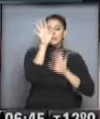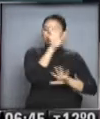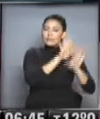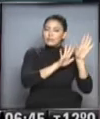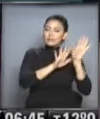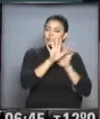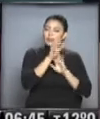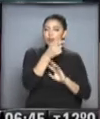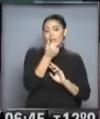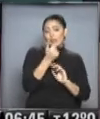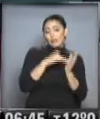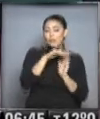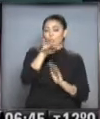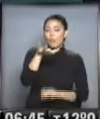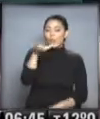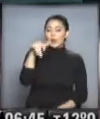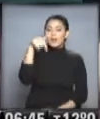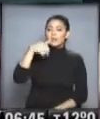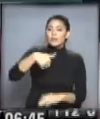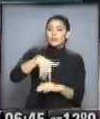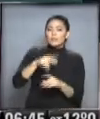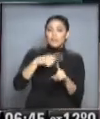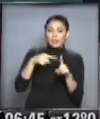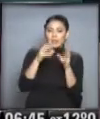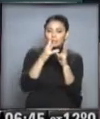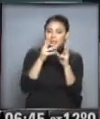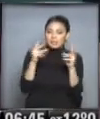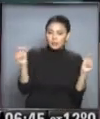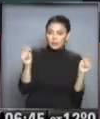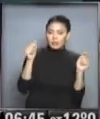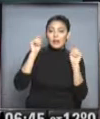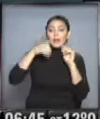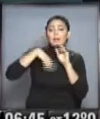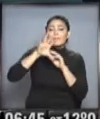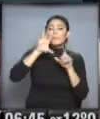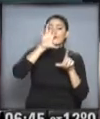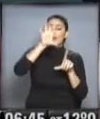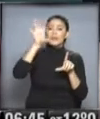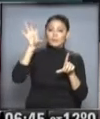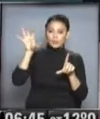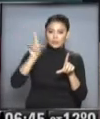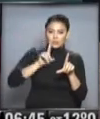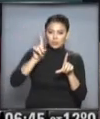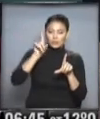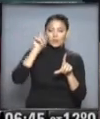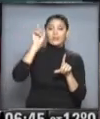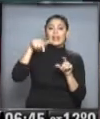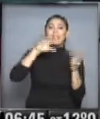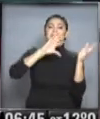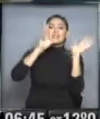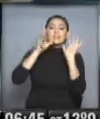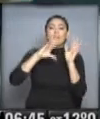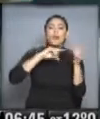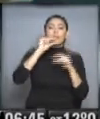en forma aislada. Estas neblinas se van disipando a partir de media mañana, especialmente en el extremo norte de la región. El cielo comenzará a